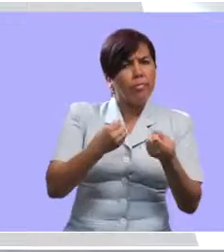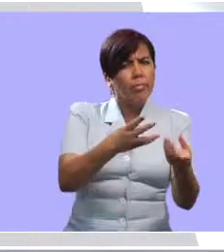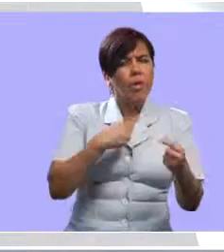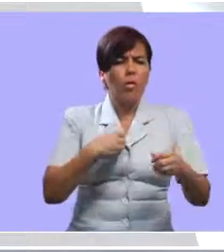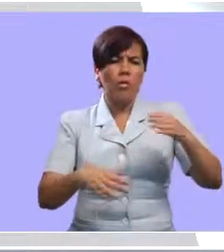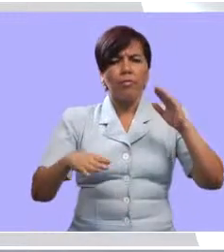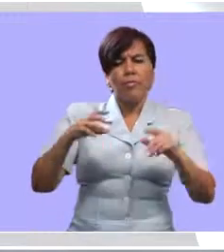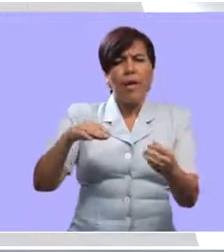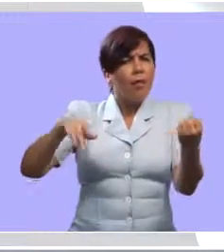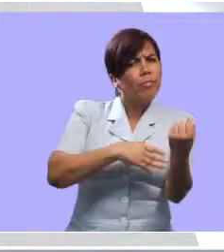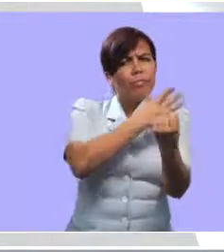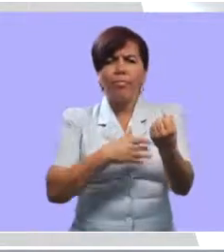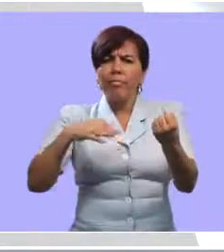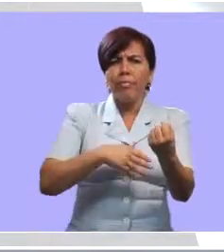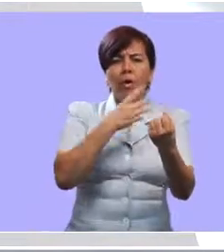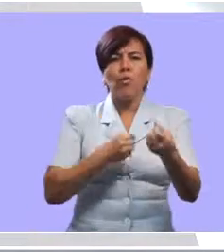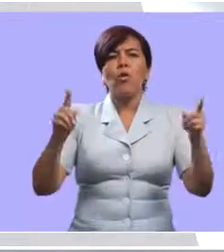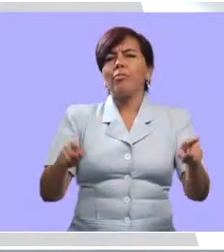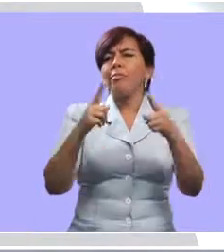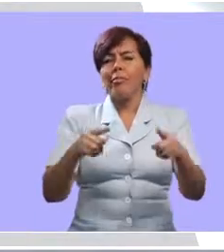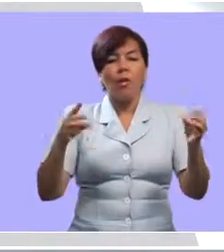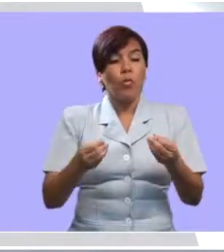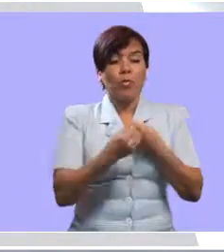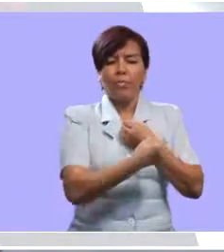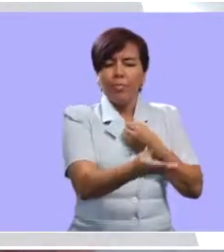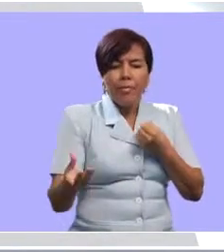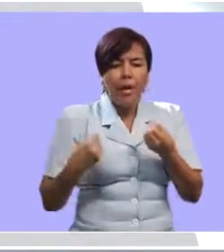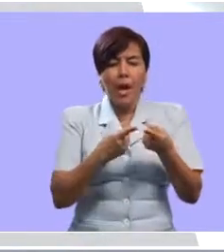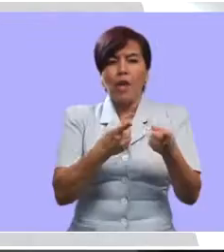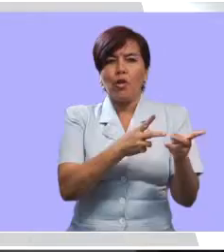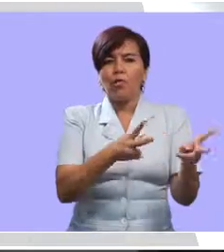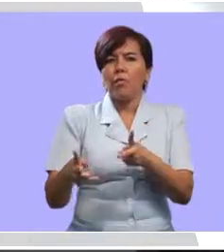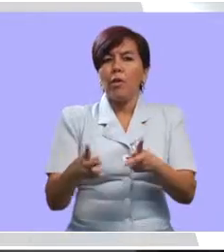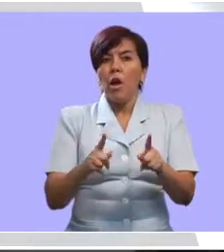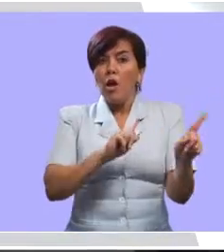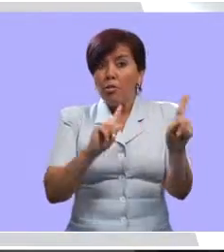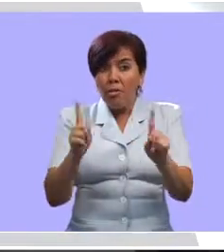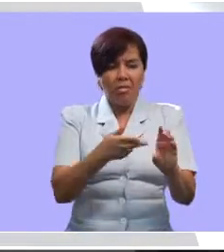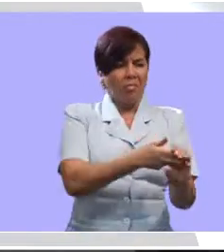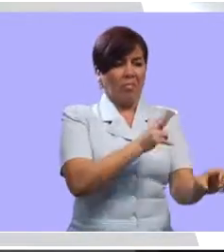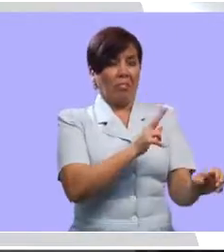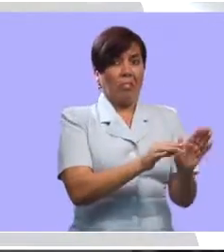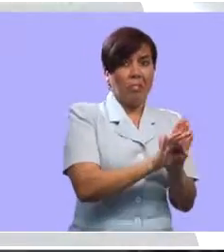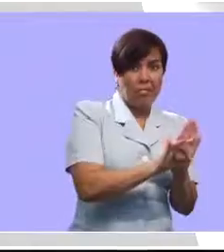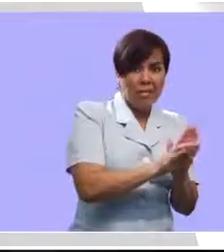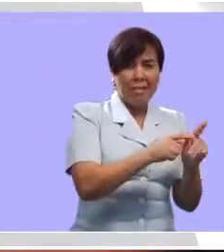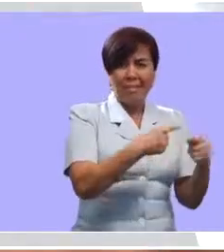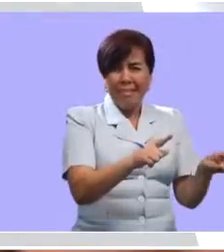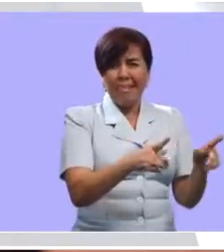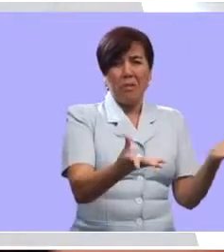efectiva, lo que es la música, para evitar que los niños estén en otras cosas, en otras cosas de pronto